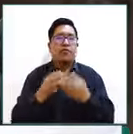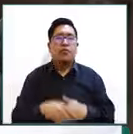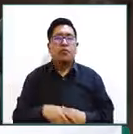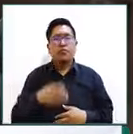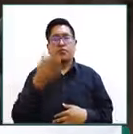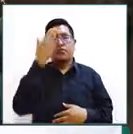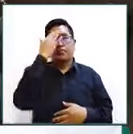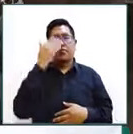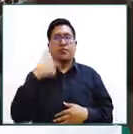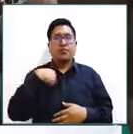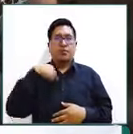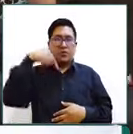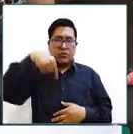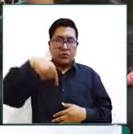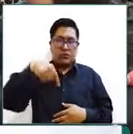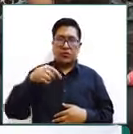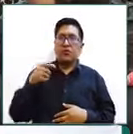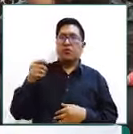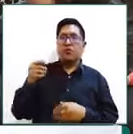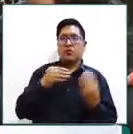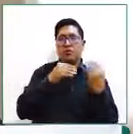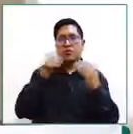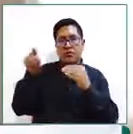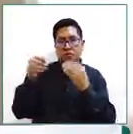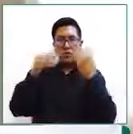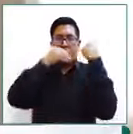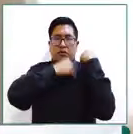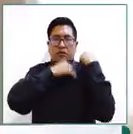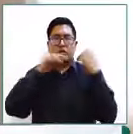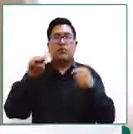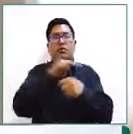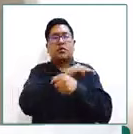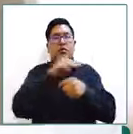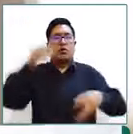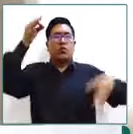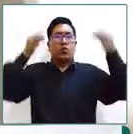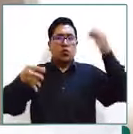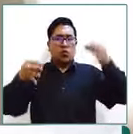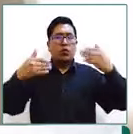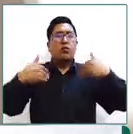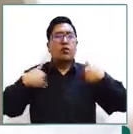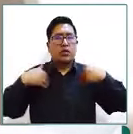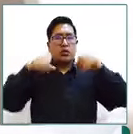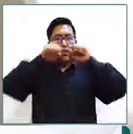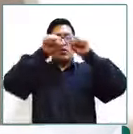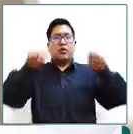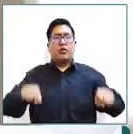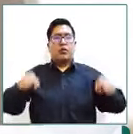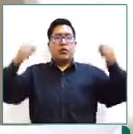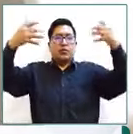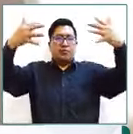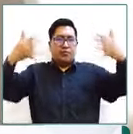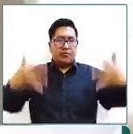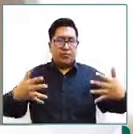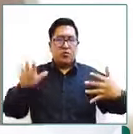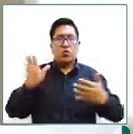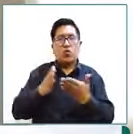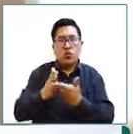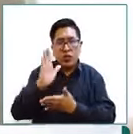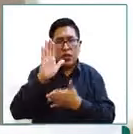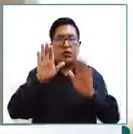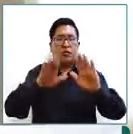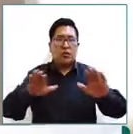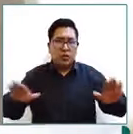ente sector que es el Ministerio de Justicia tenemos un sistema que tiene que ver con la información de los derechos de las niñas niños y